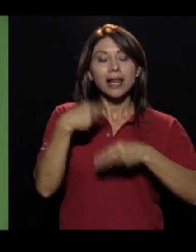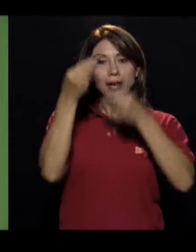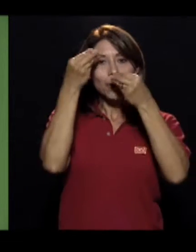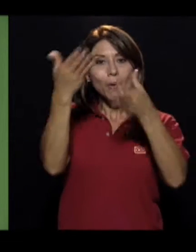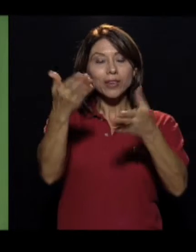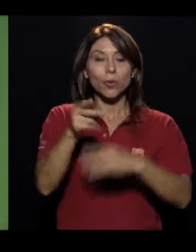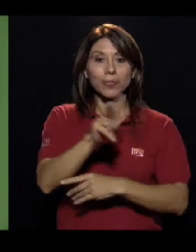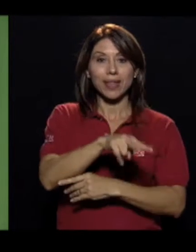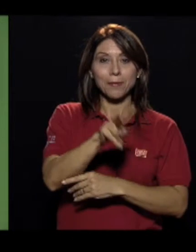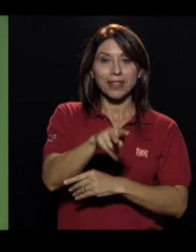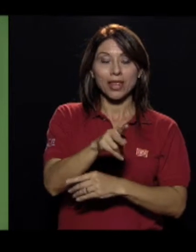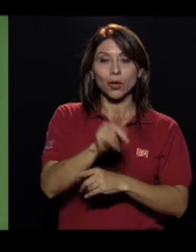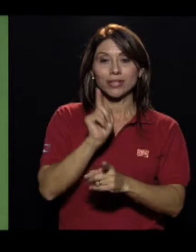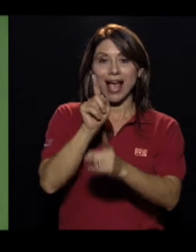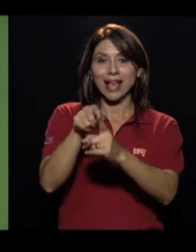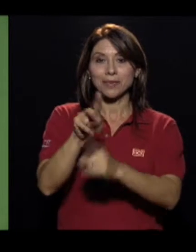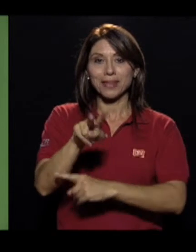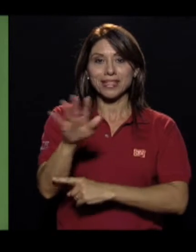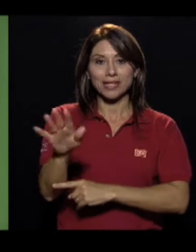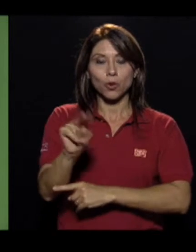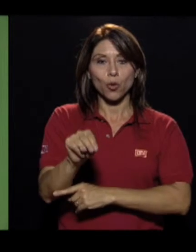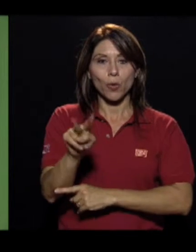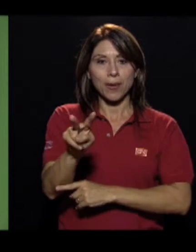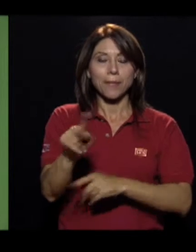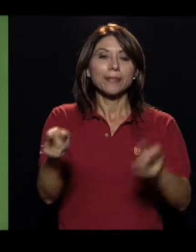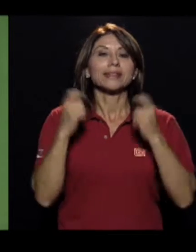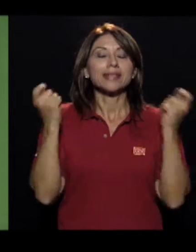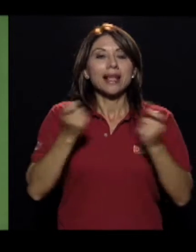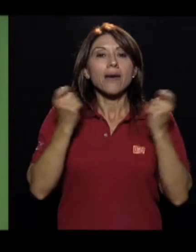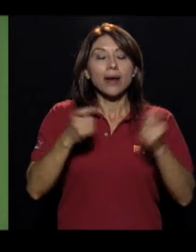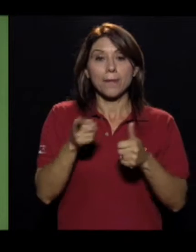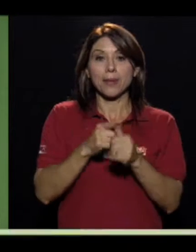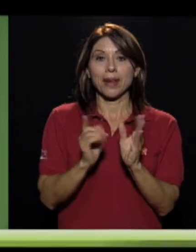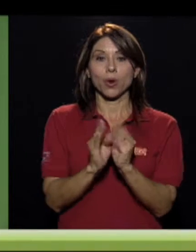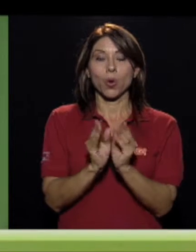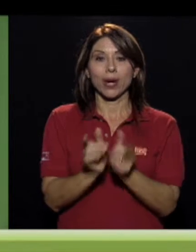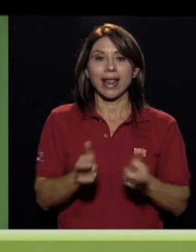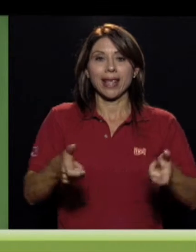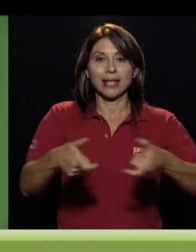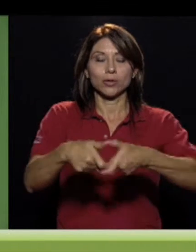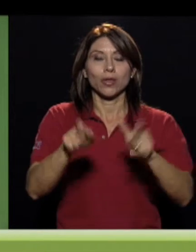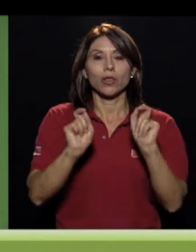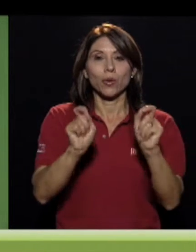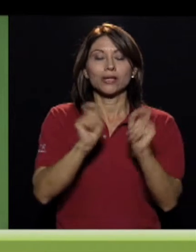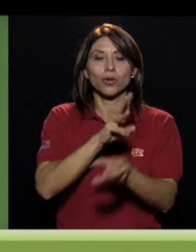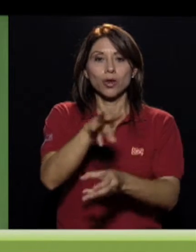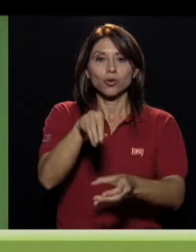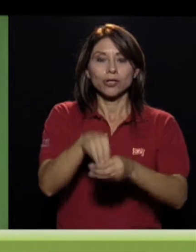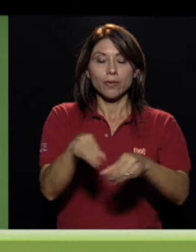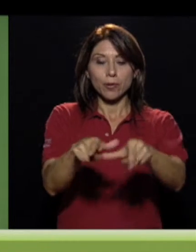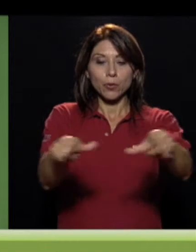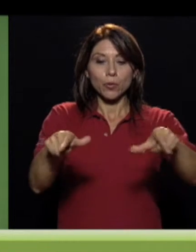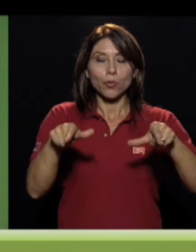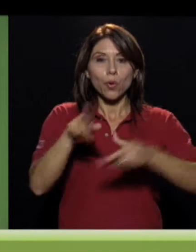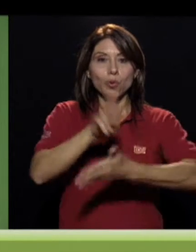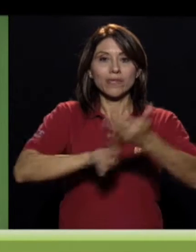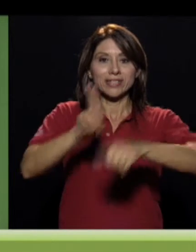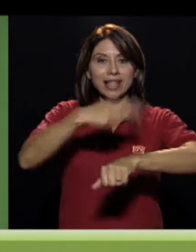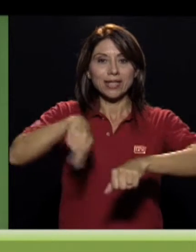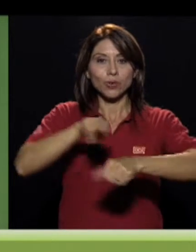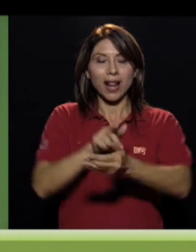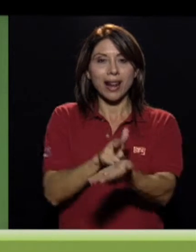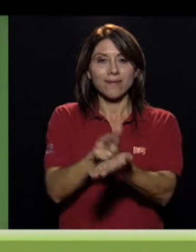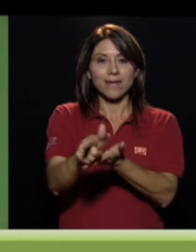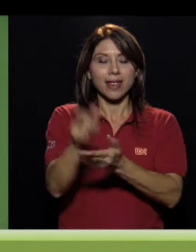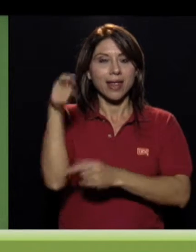En segundo lugar le cuento que del 22 al 25 de noviembre se celebrará el primer congreso de educación inclusiva